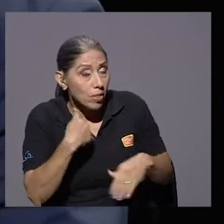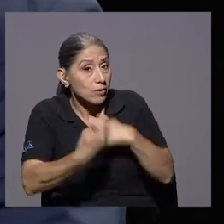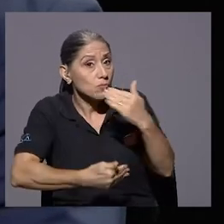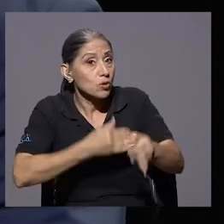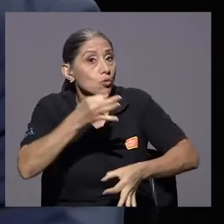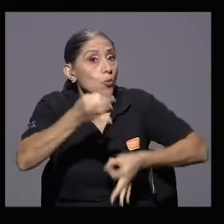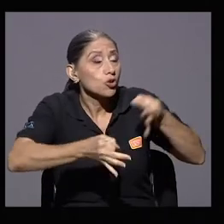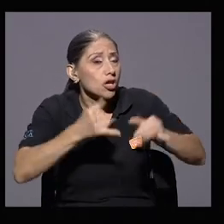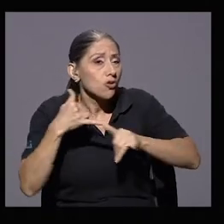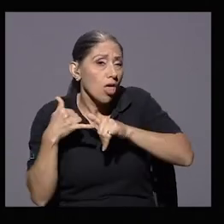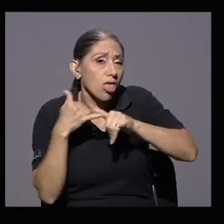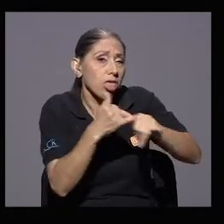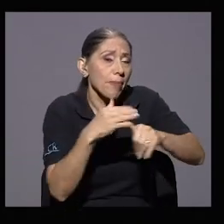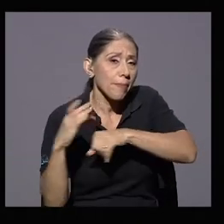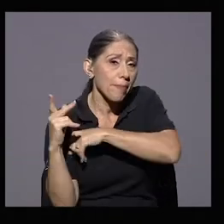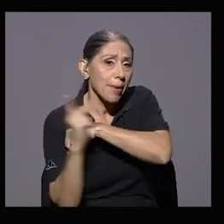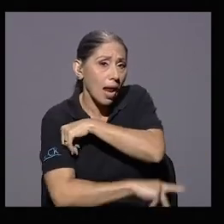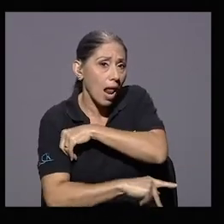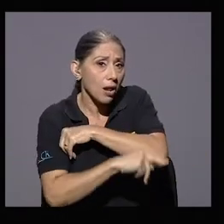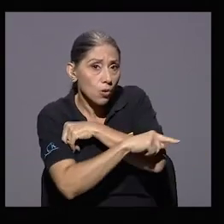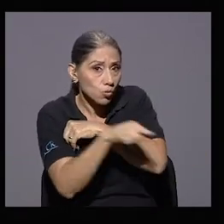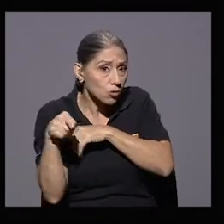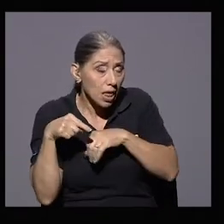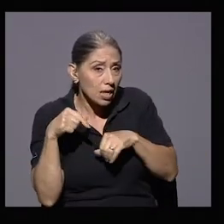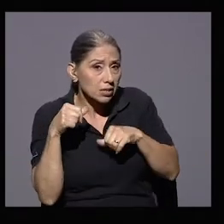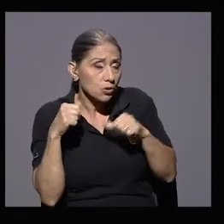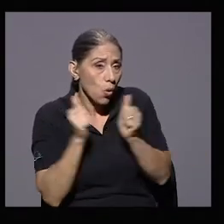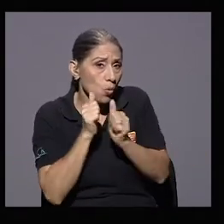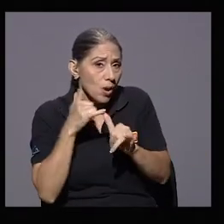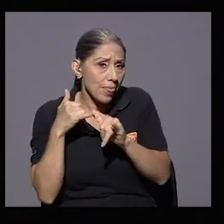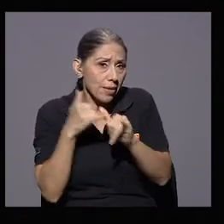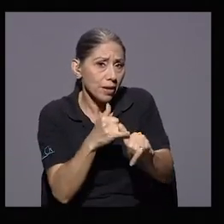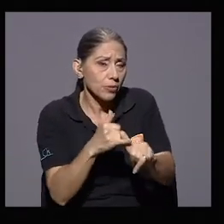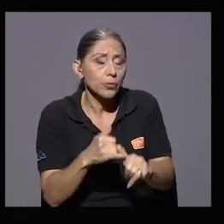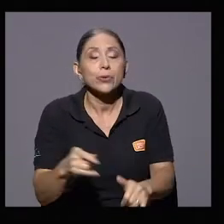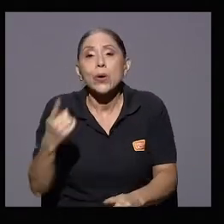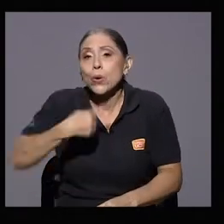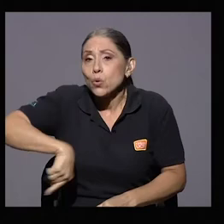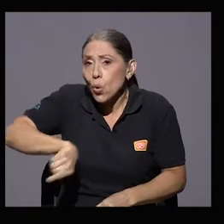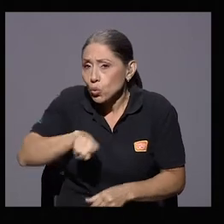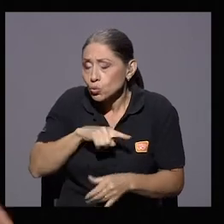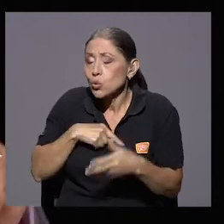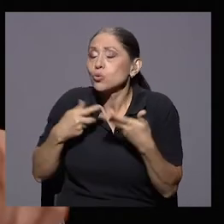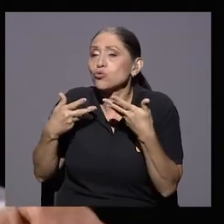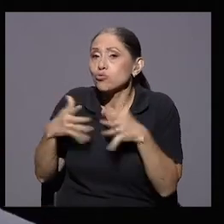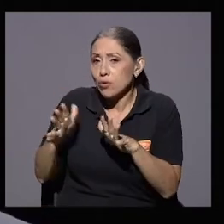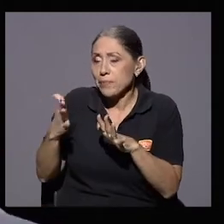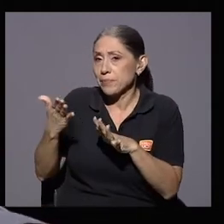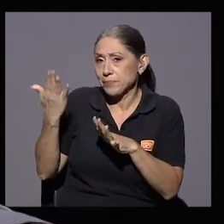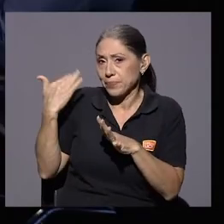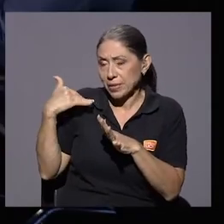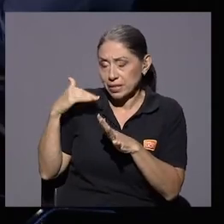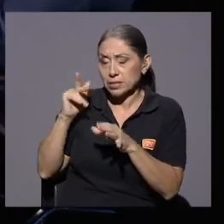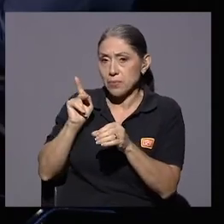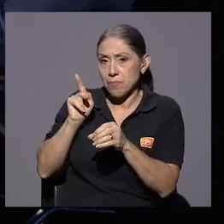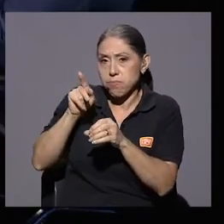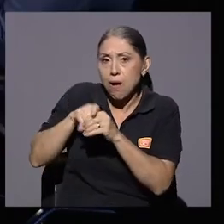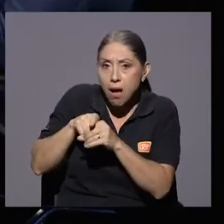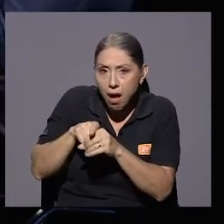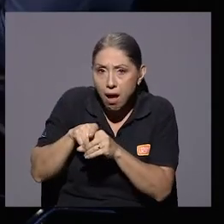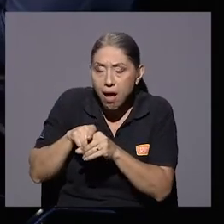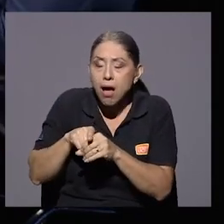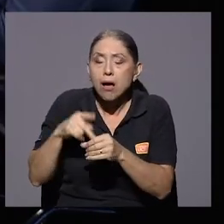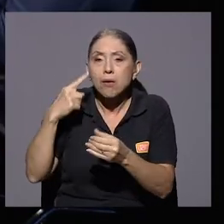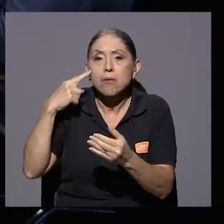usuarios. Eso ha desencadenado inclusive un proceso penal, tengo entendido, donde hay una denuncia que ustedes han venido liderando. Nosotros